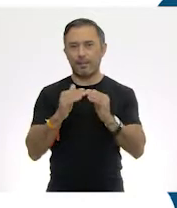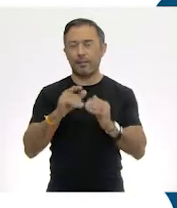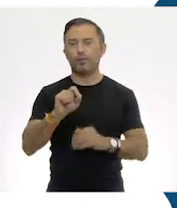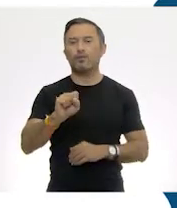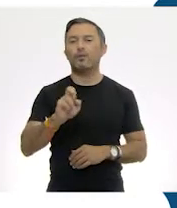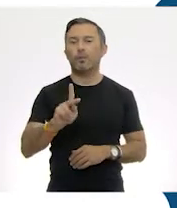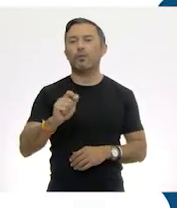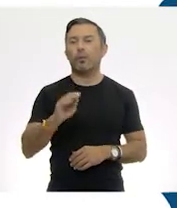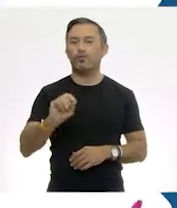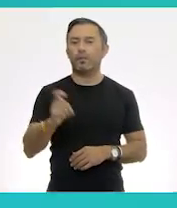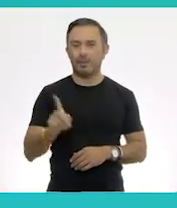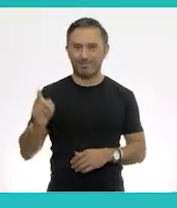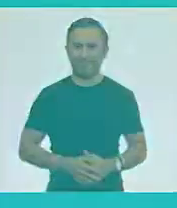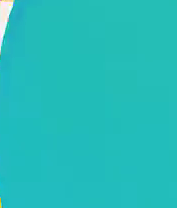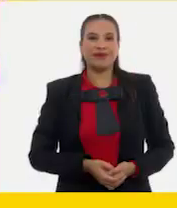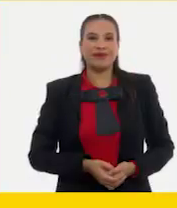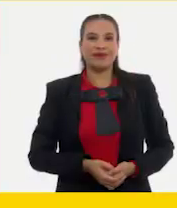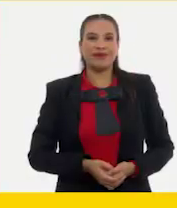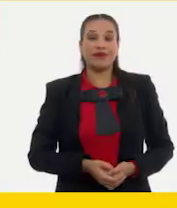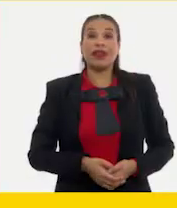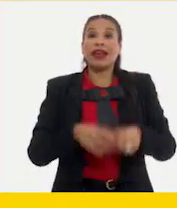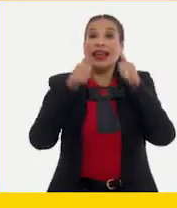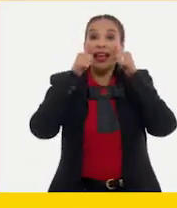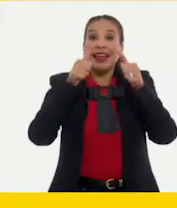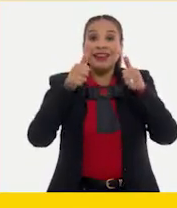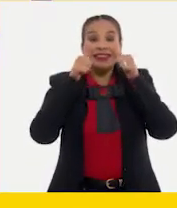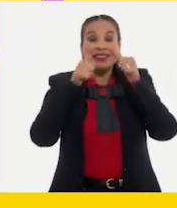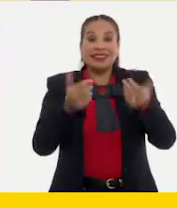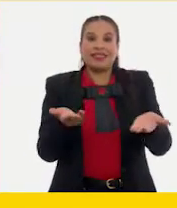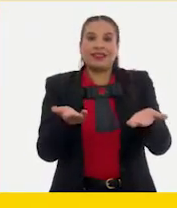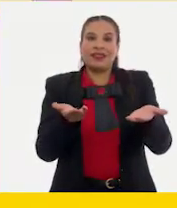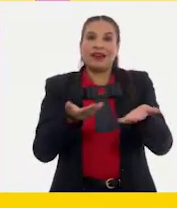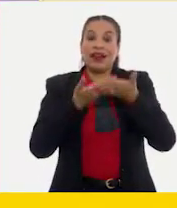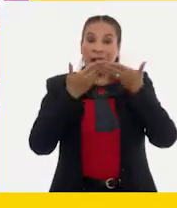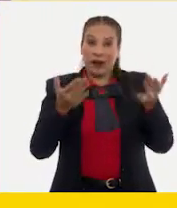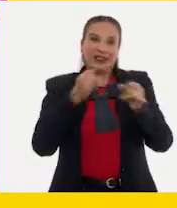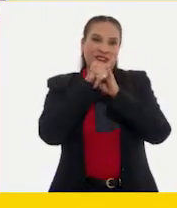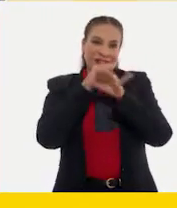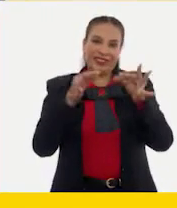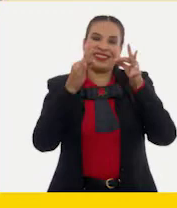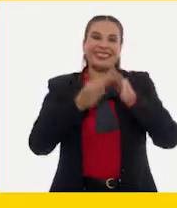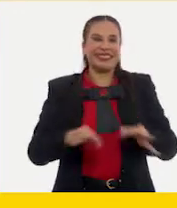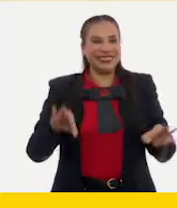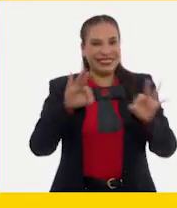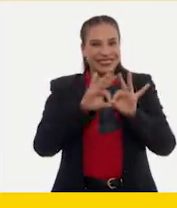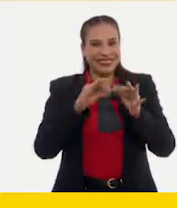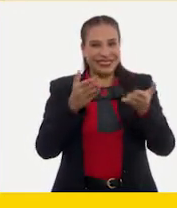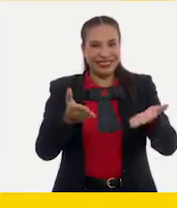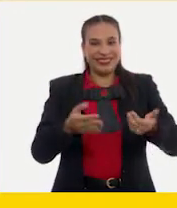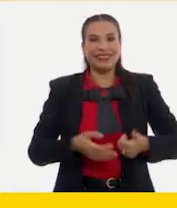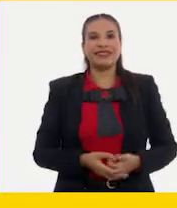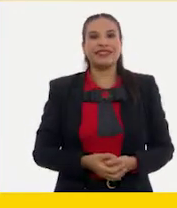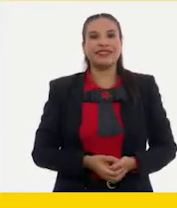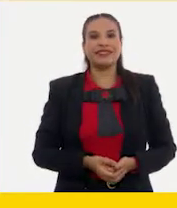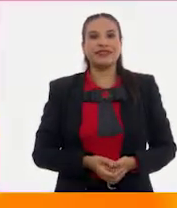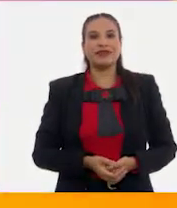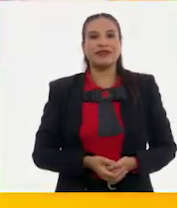.gov.mx. ¡Atención! ¡Atención! A continuación, información importante.